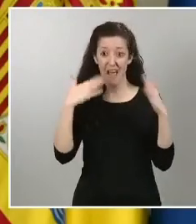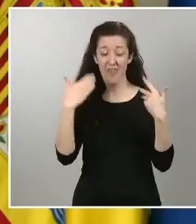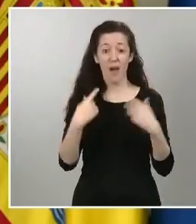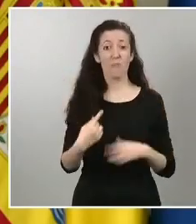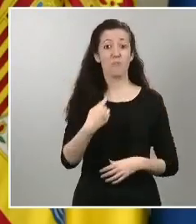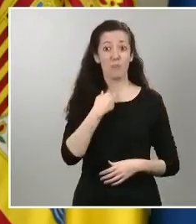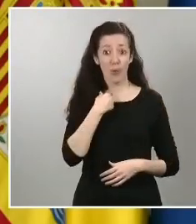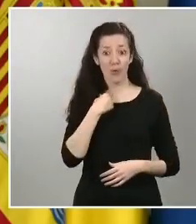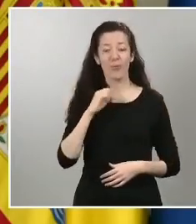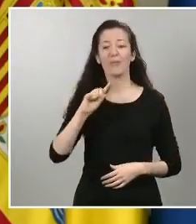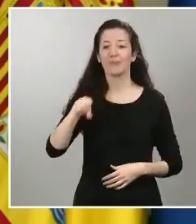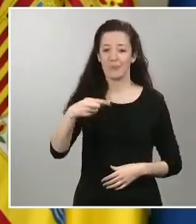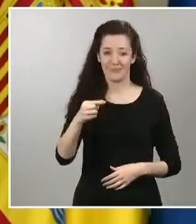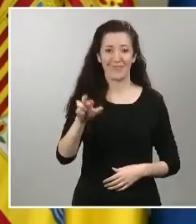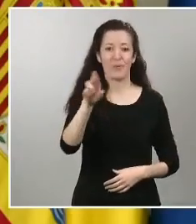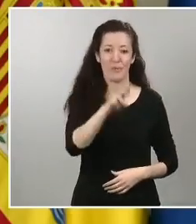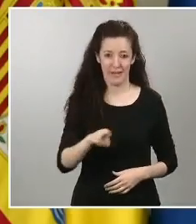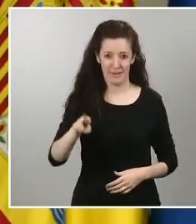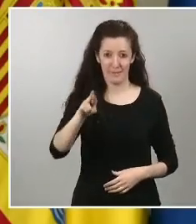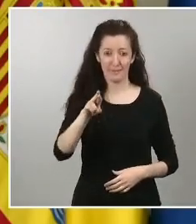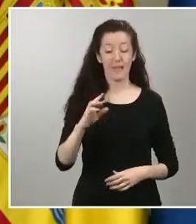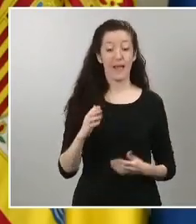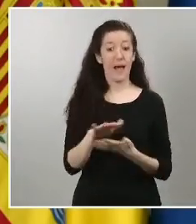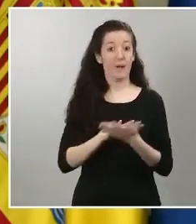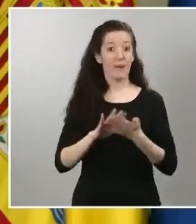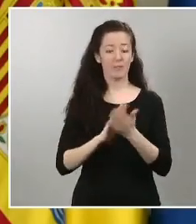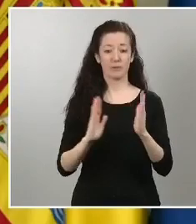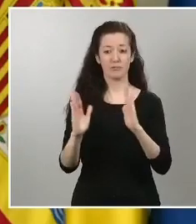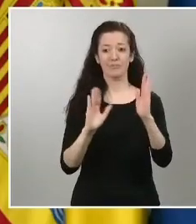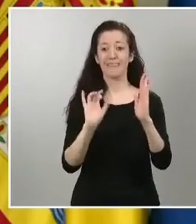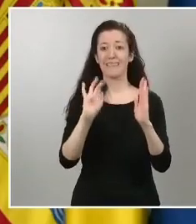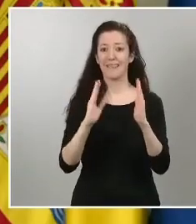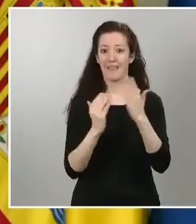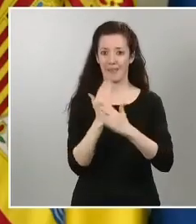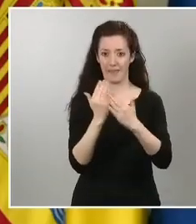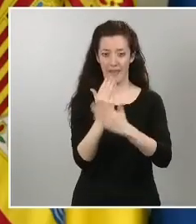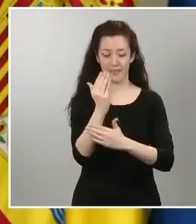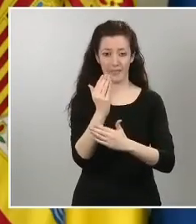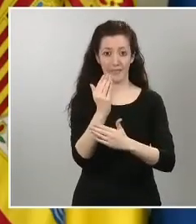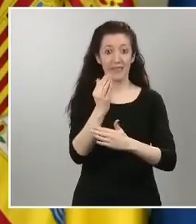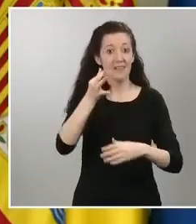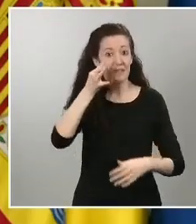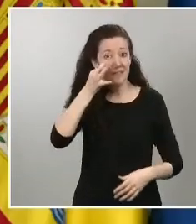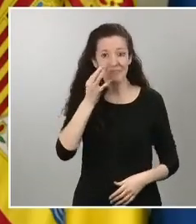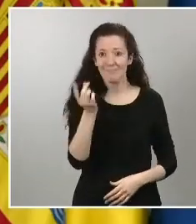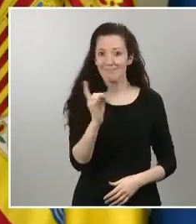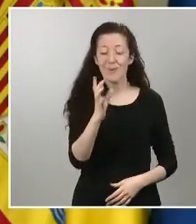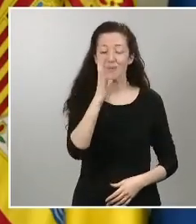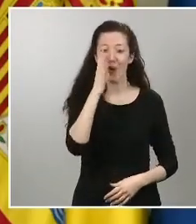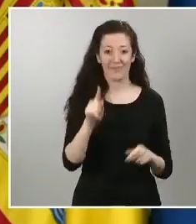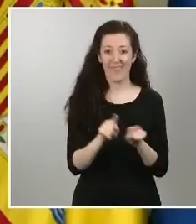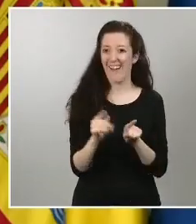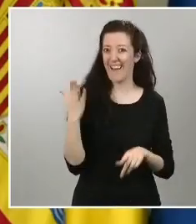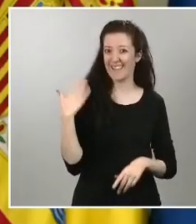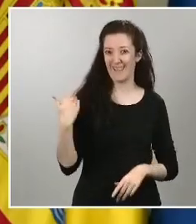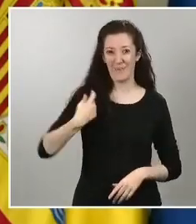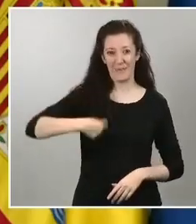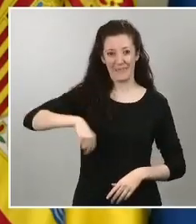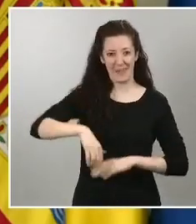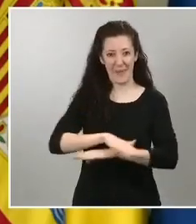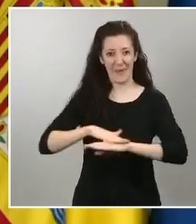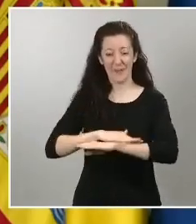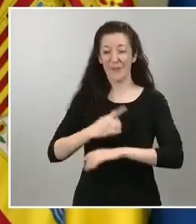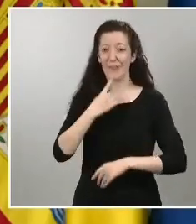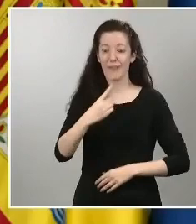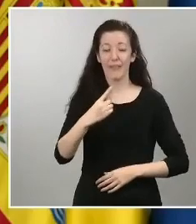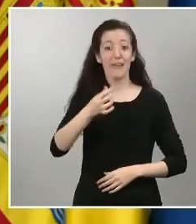pero en realidad estamos hablando de un periodo tan solo como ha dicho ayer el presidente del gobierno de ocho días laborables aquí el